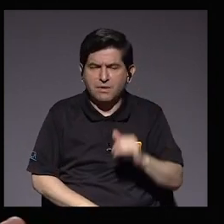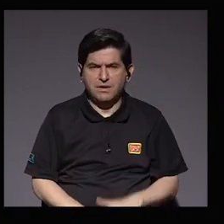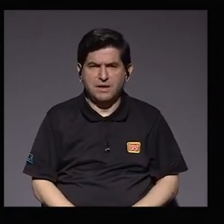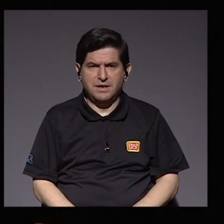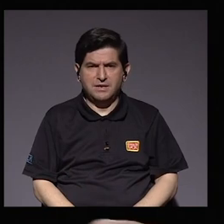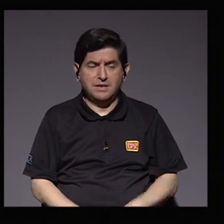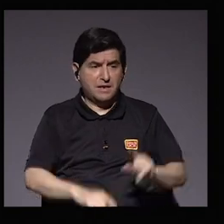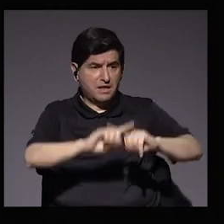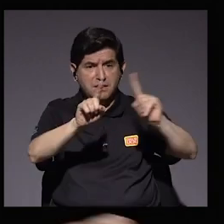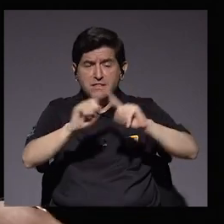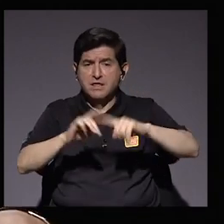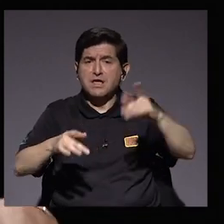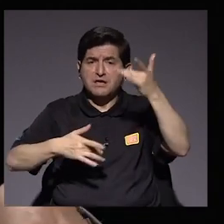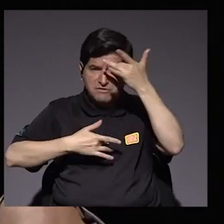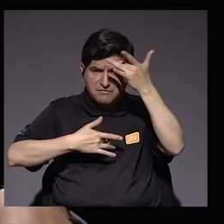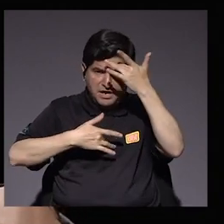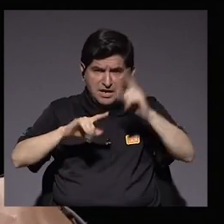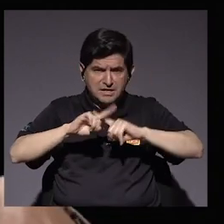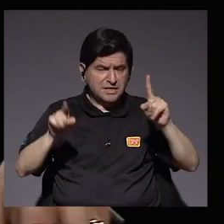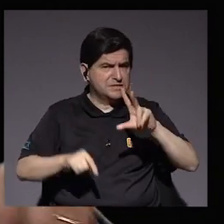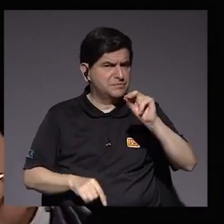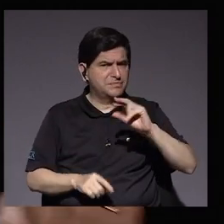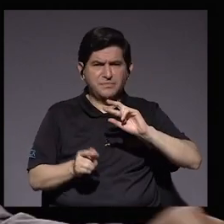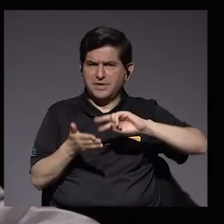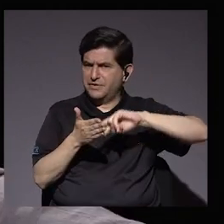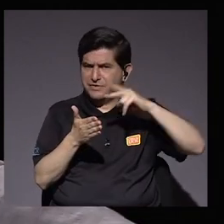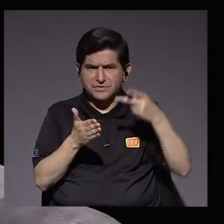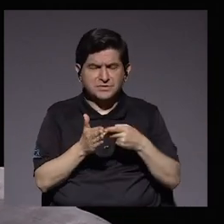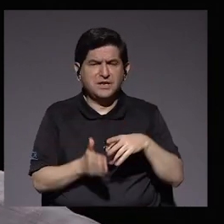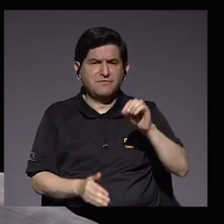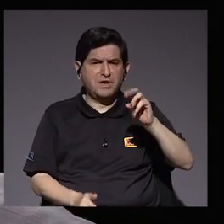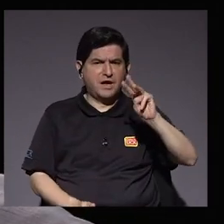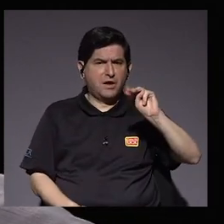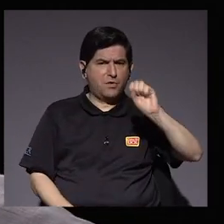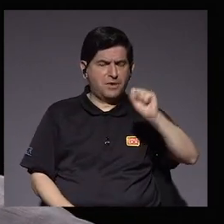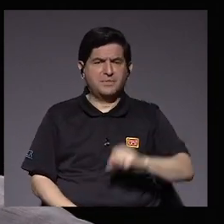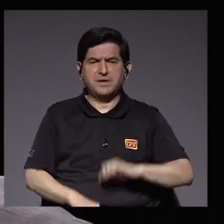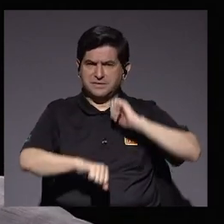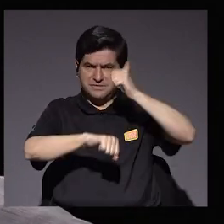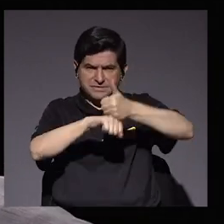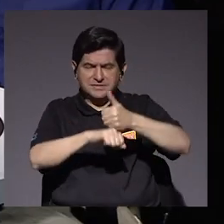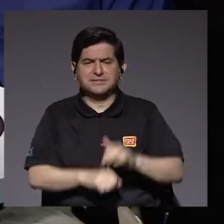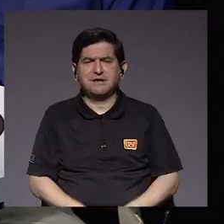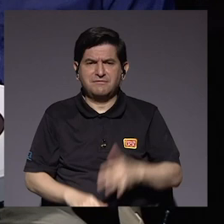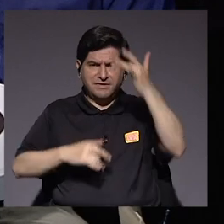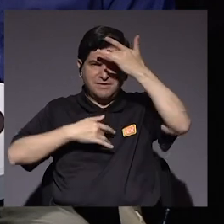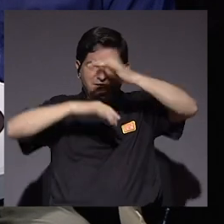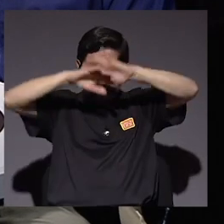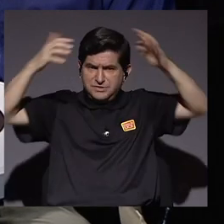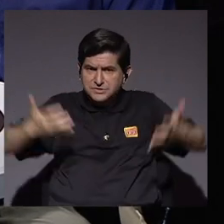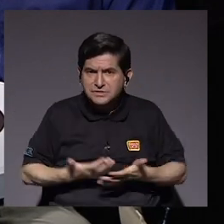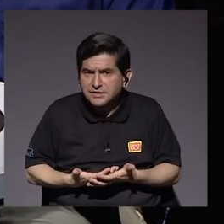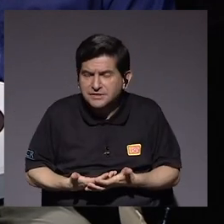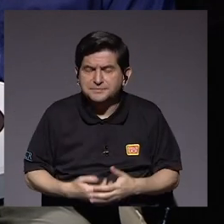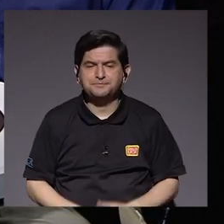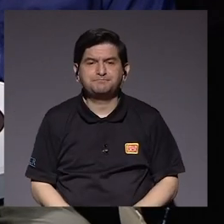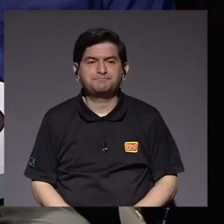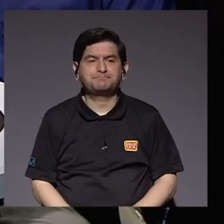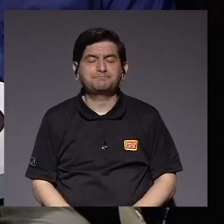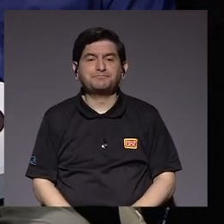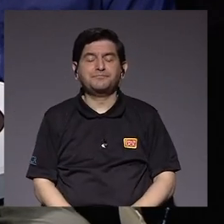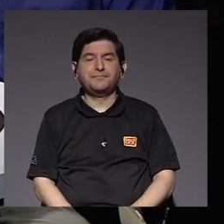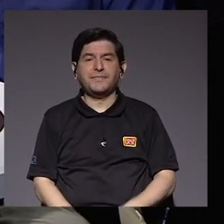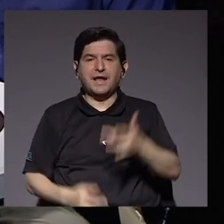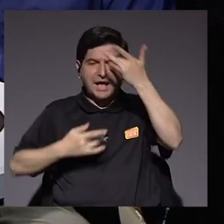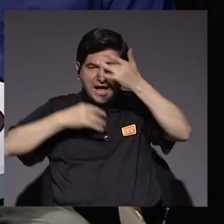Porque pueden pasar muchas enfermedades, pero no son categorizadas por la Organización Mundial de la Salud como pandémicas. Bueno, las